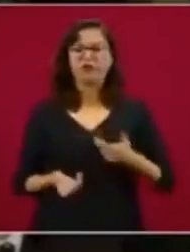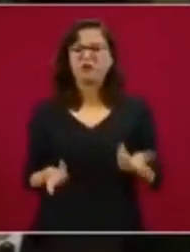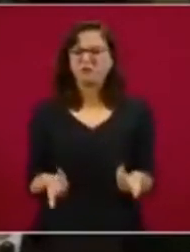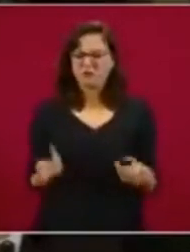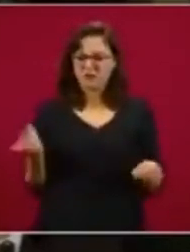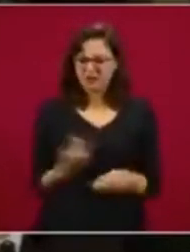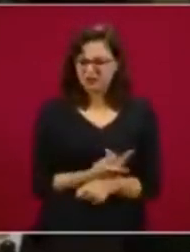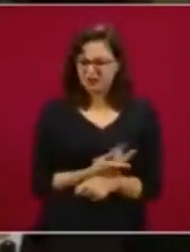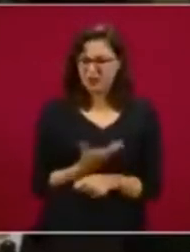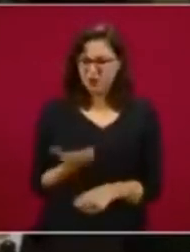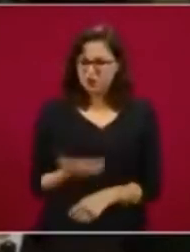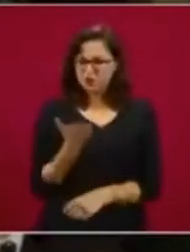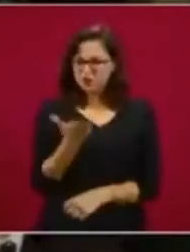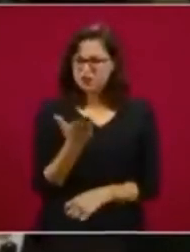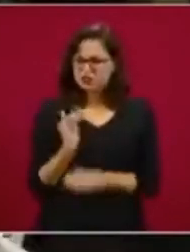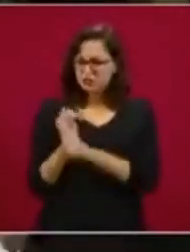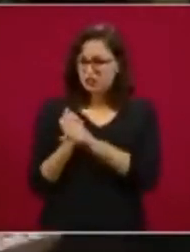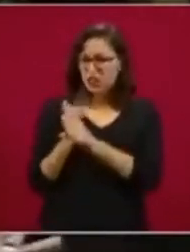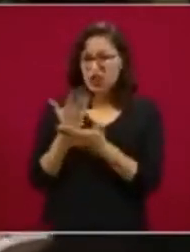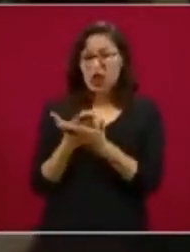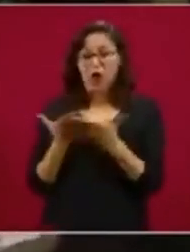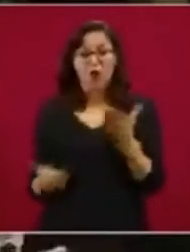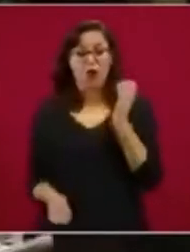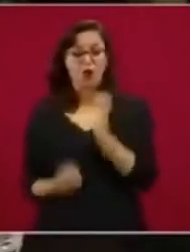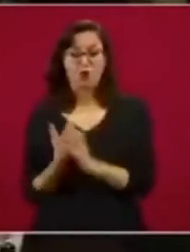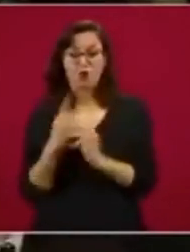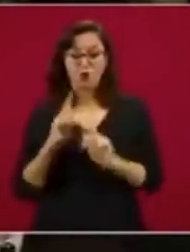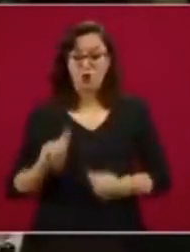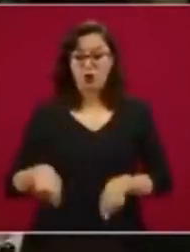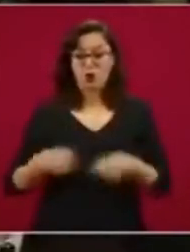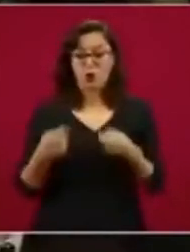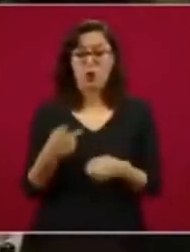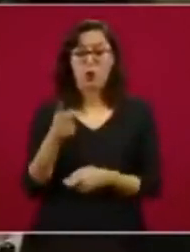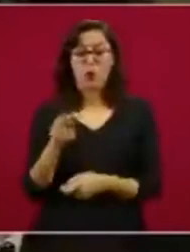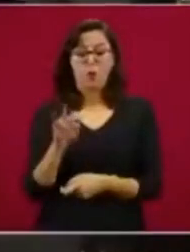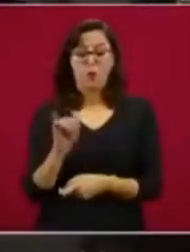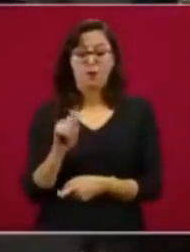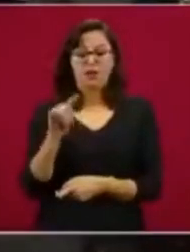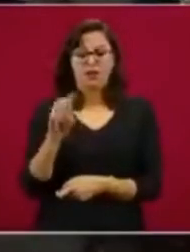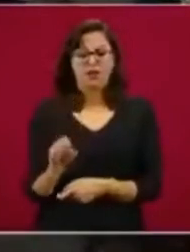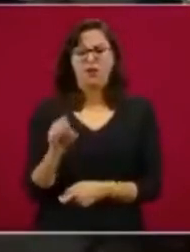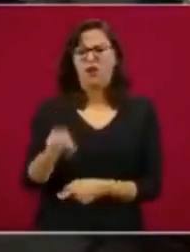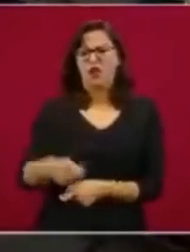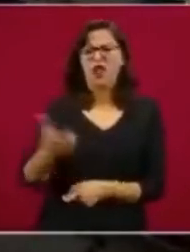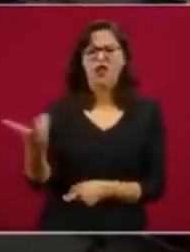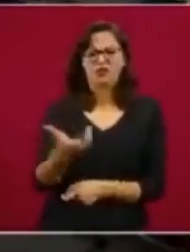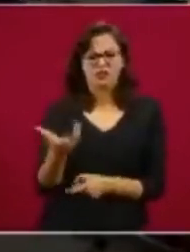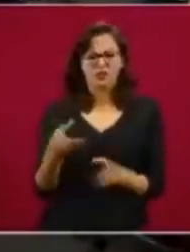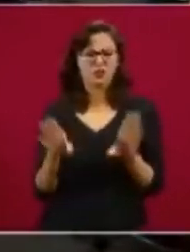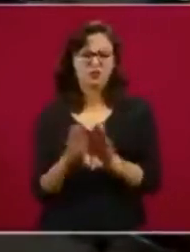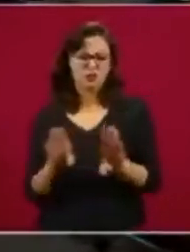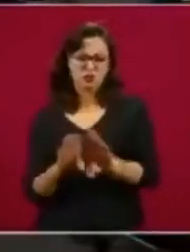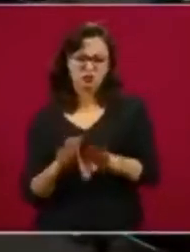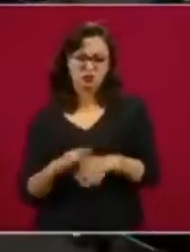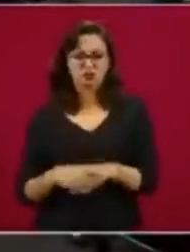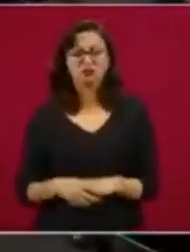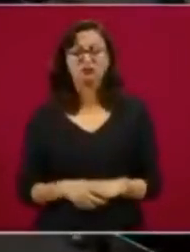encomienda tiene el señor Prieto ahora que va a encabezar este instituto? Pues limpiar,